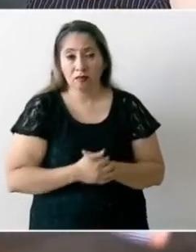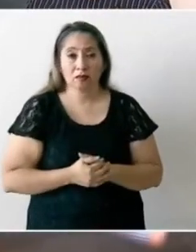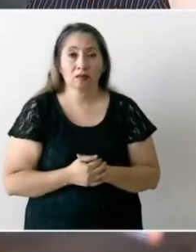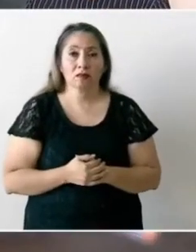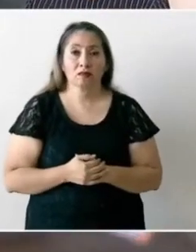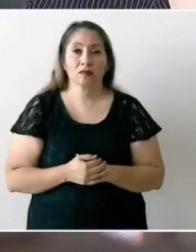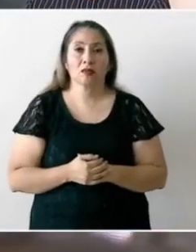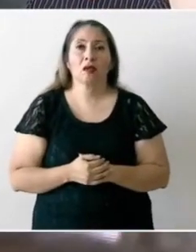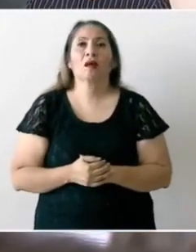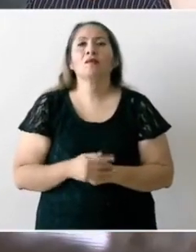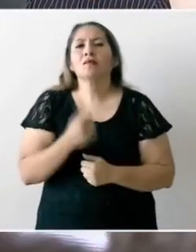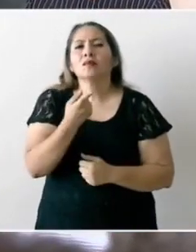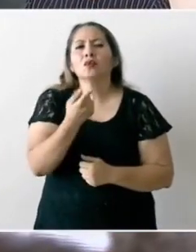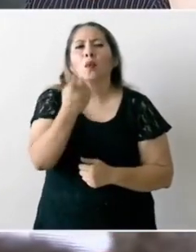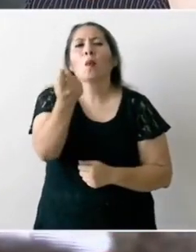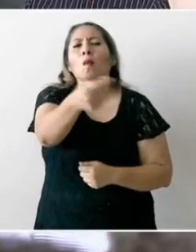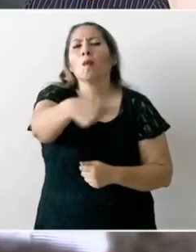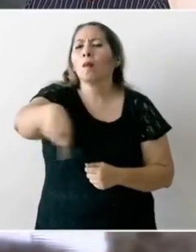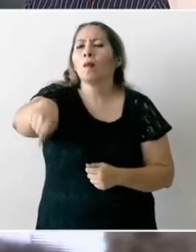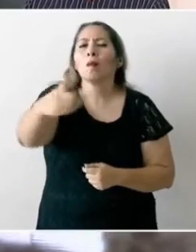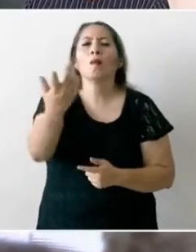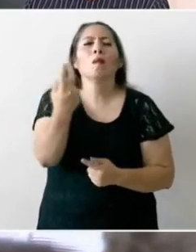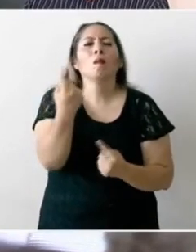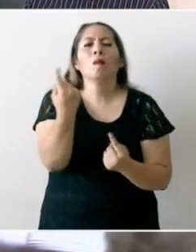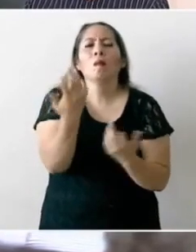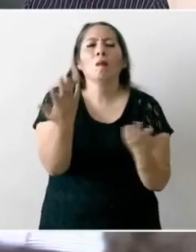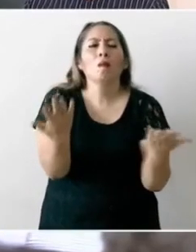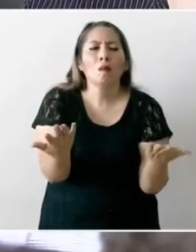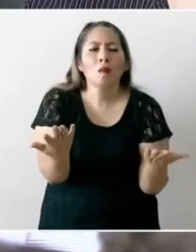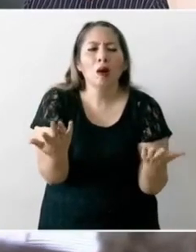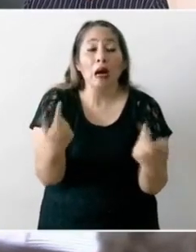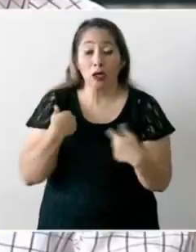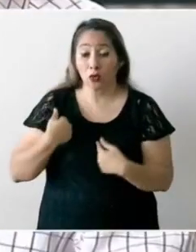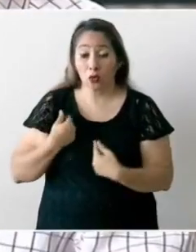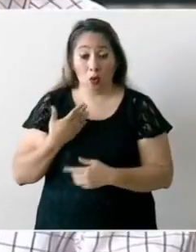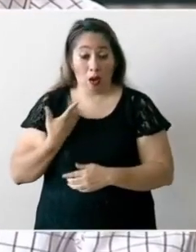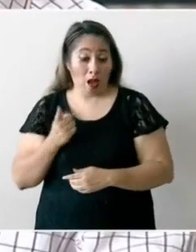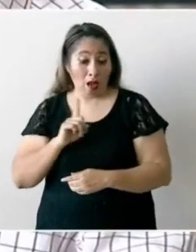a que vengo pues a que nos ayuden